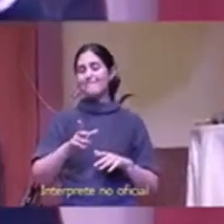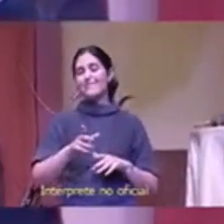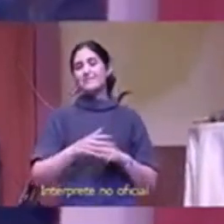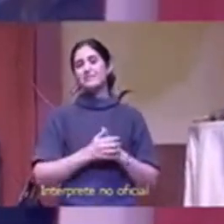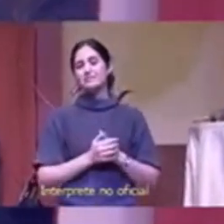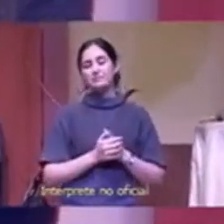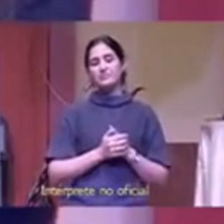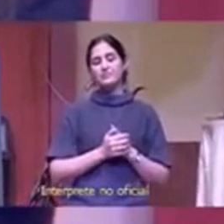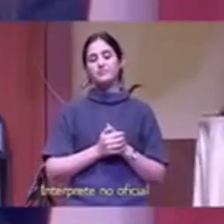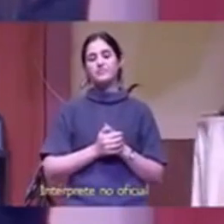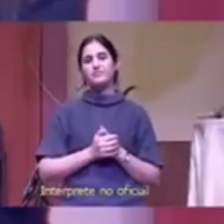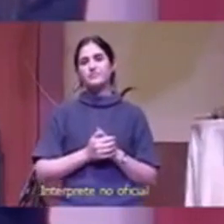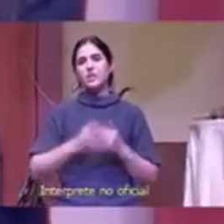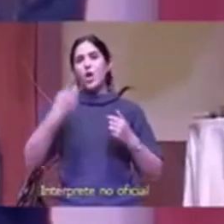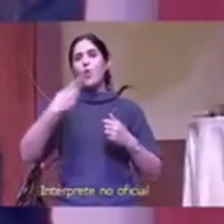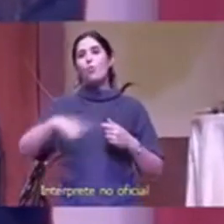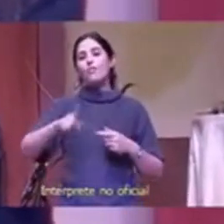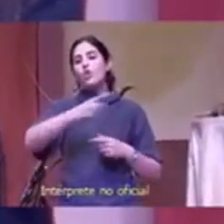cristianismo en silos